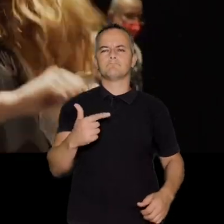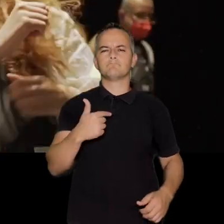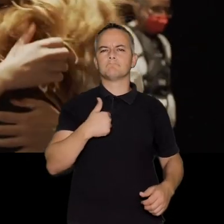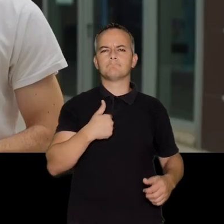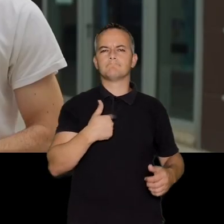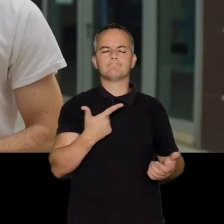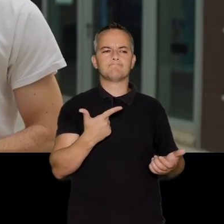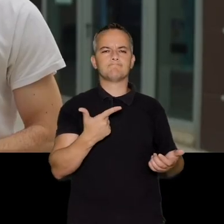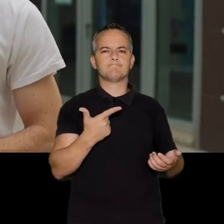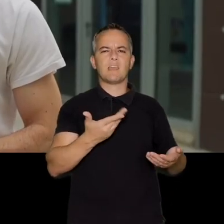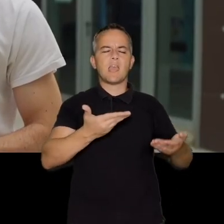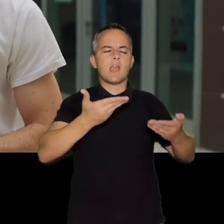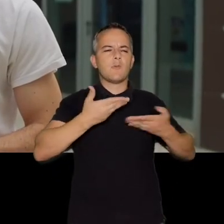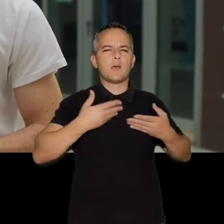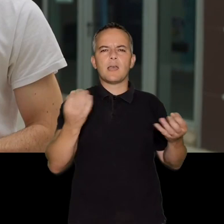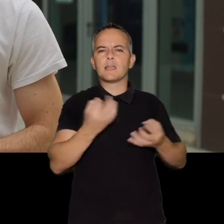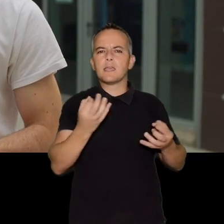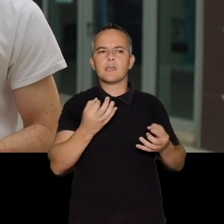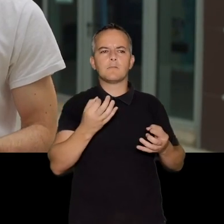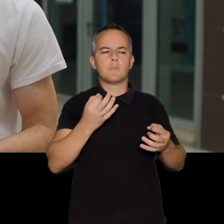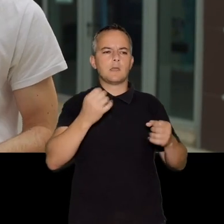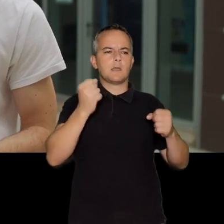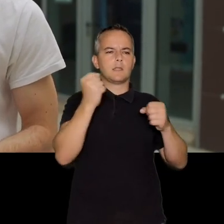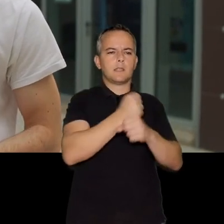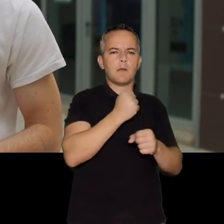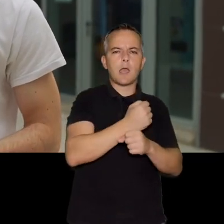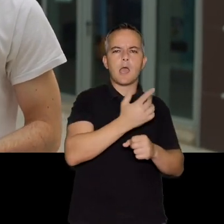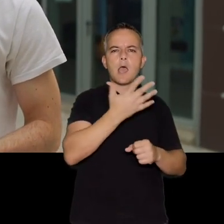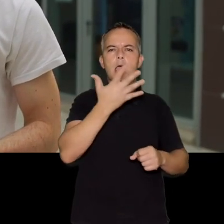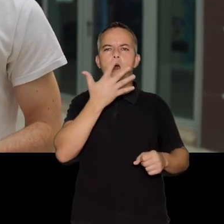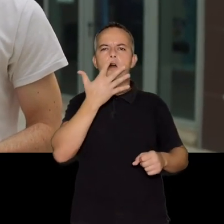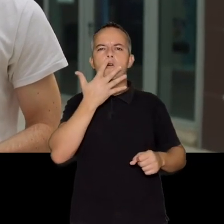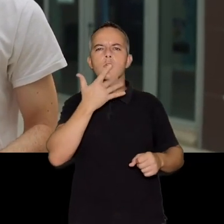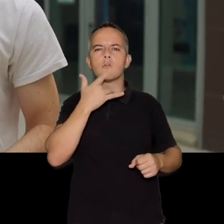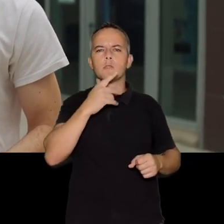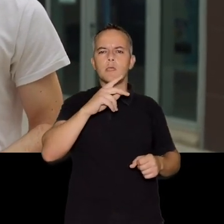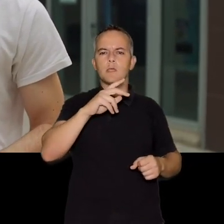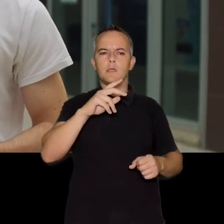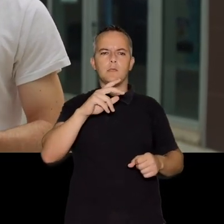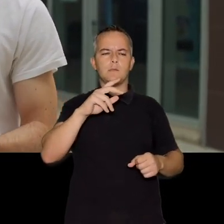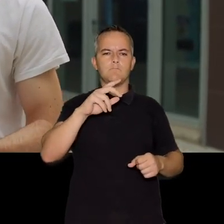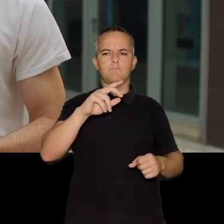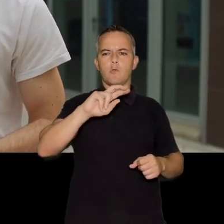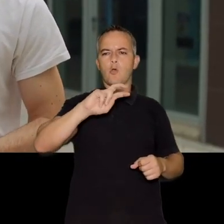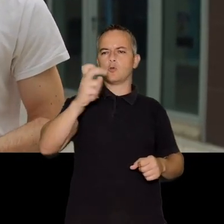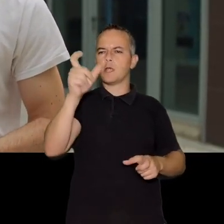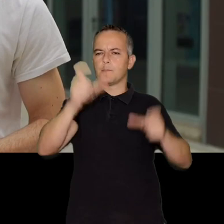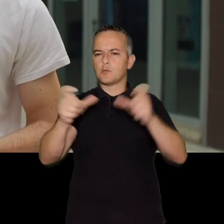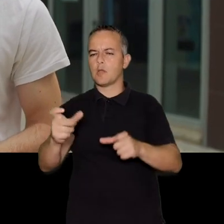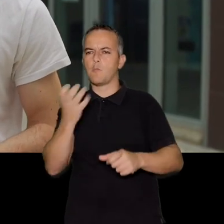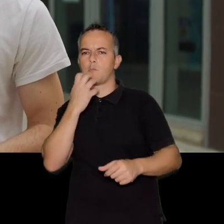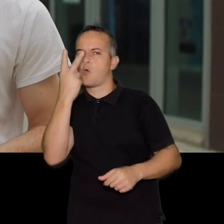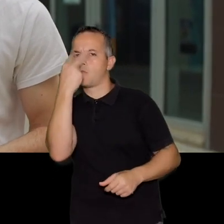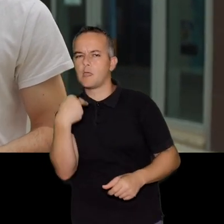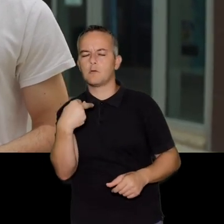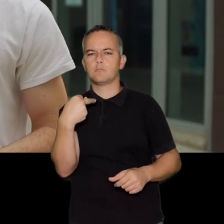Me ha ayudado poder trabajar y conocer cómo es trabajar con otras personas con otras diversidades diferentes como